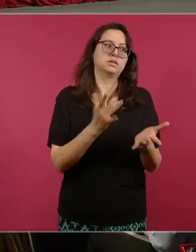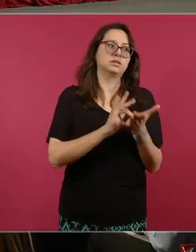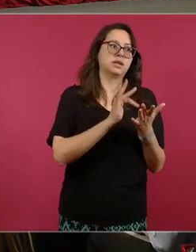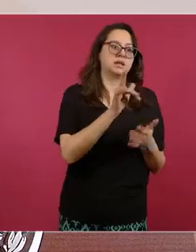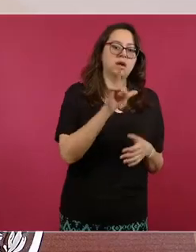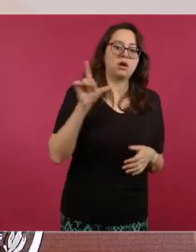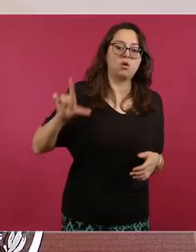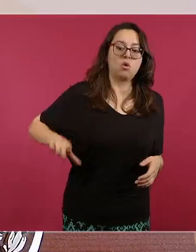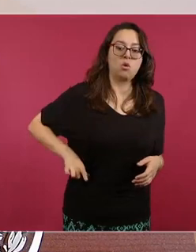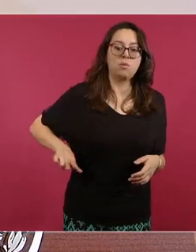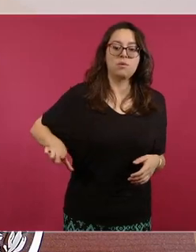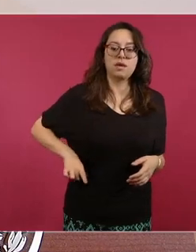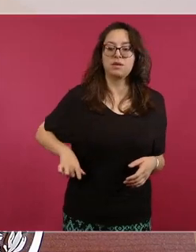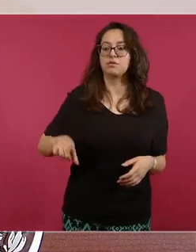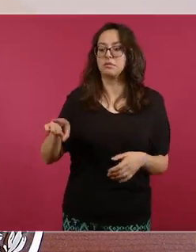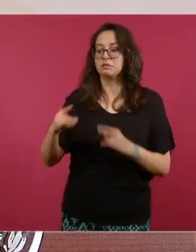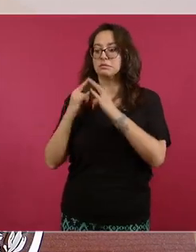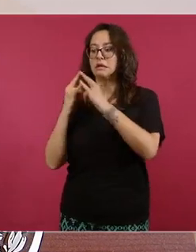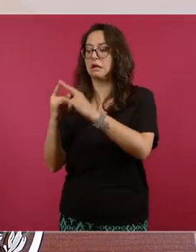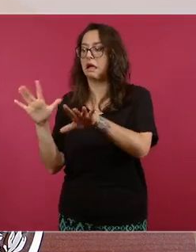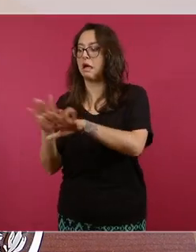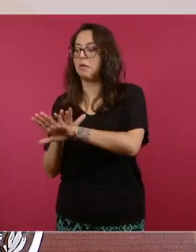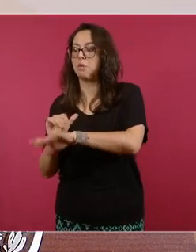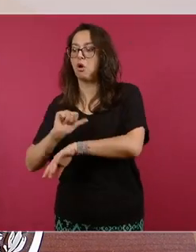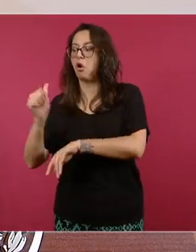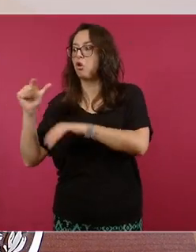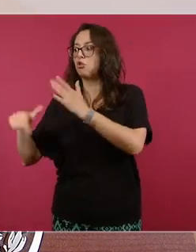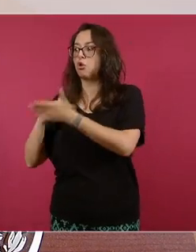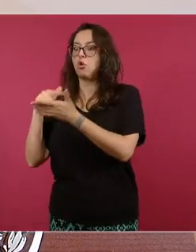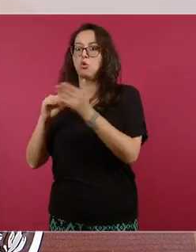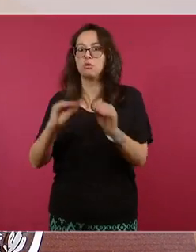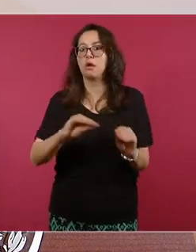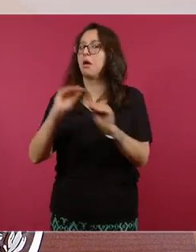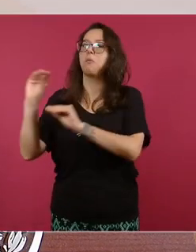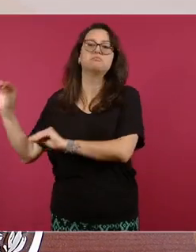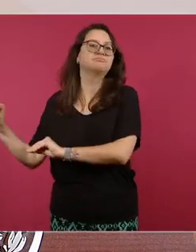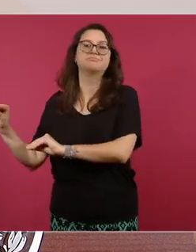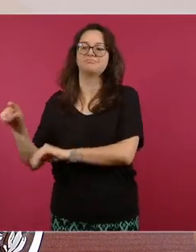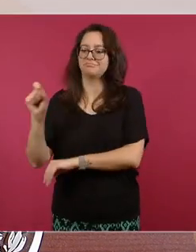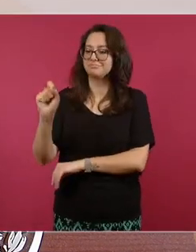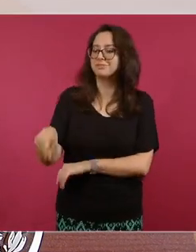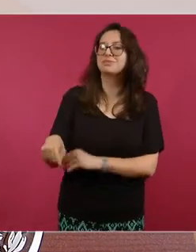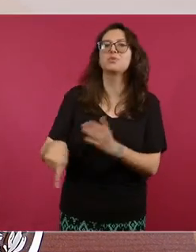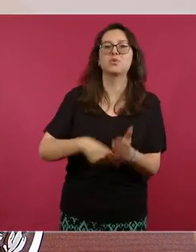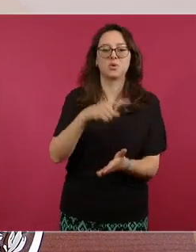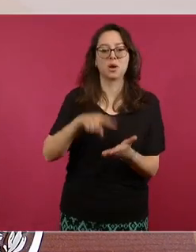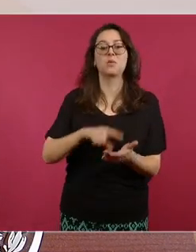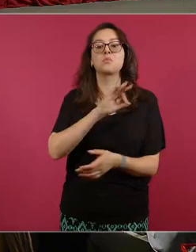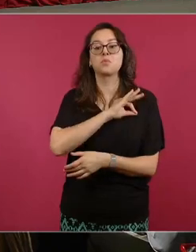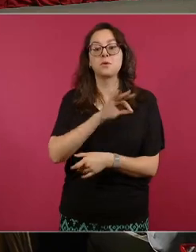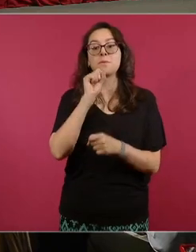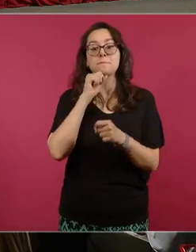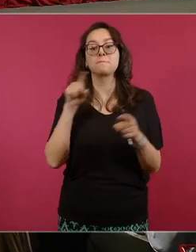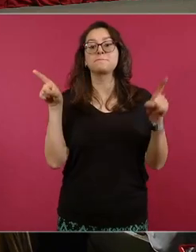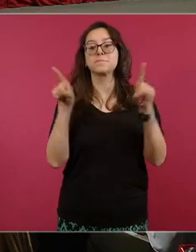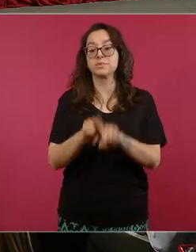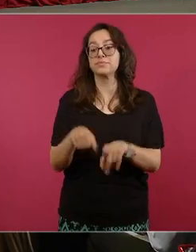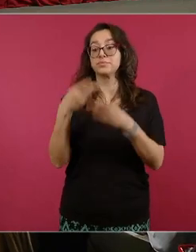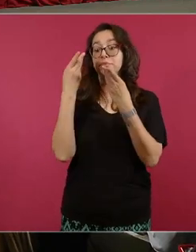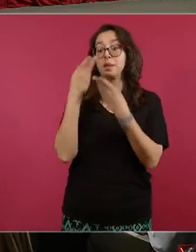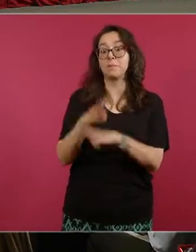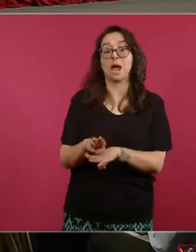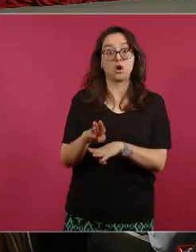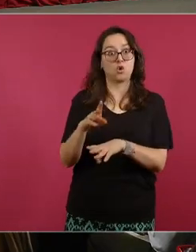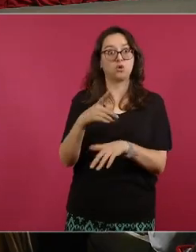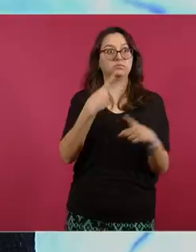pues este año se queda en su casa, que es Acapulco, la convención bancaria también, cuyo acertado lema, el